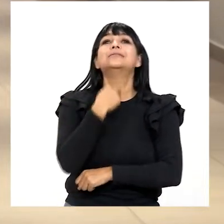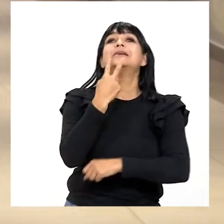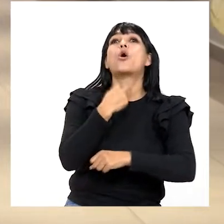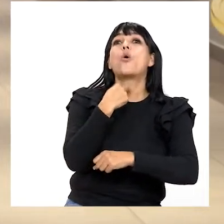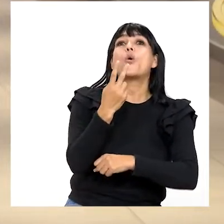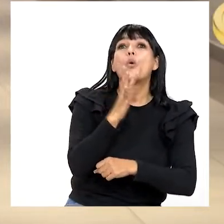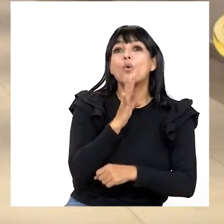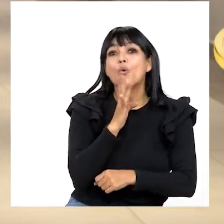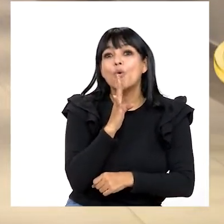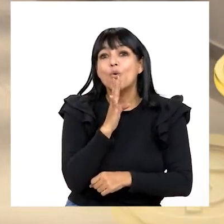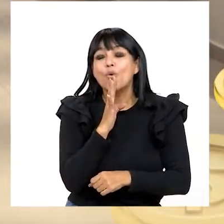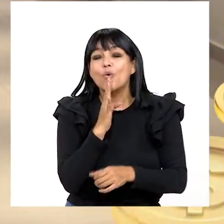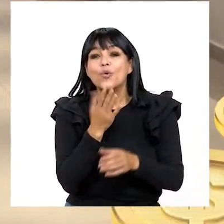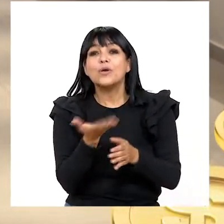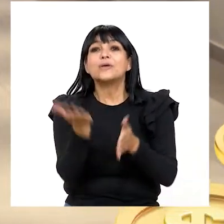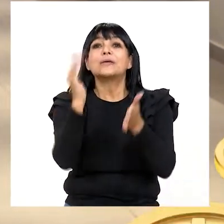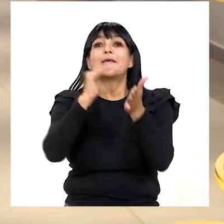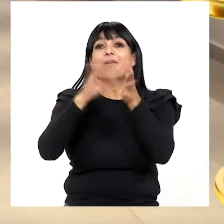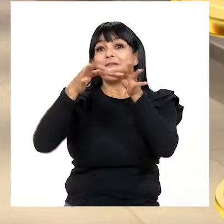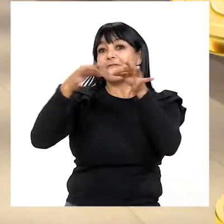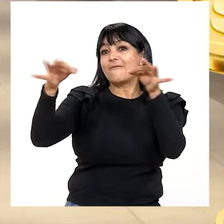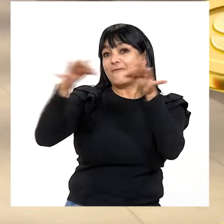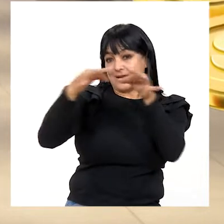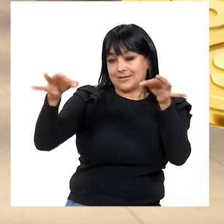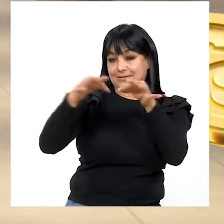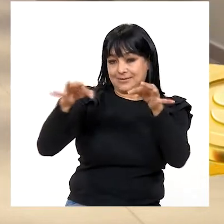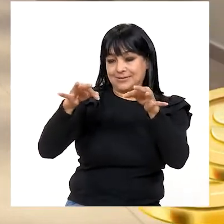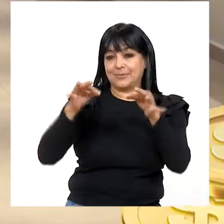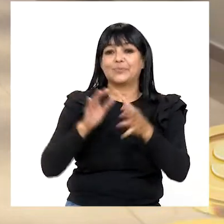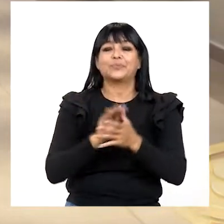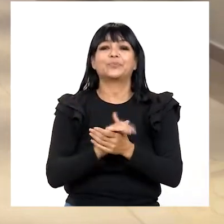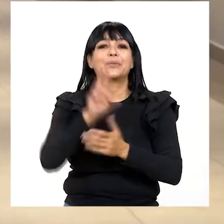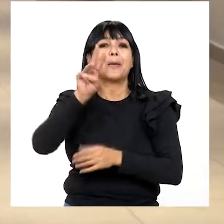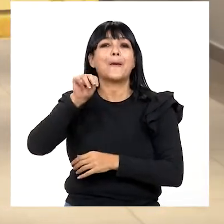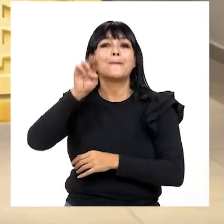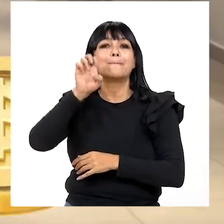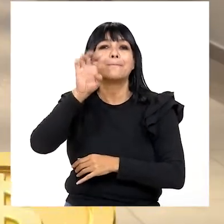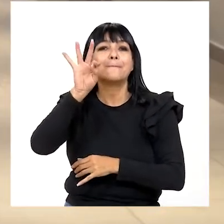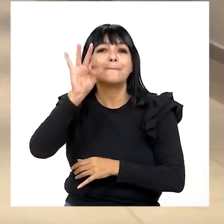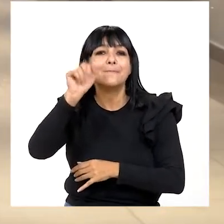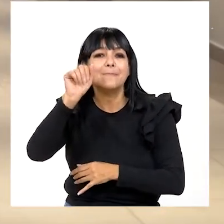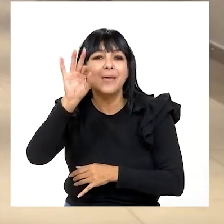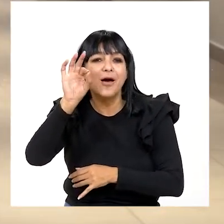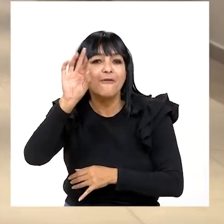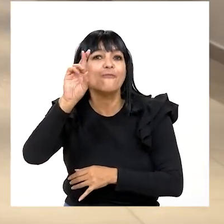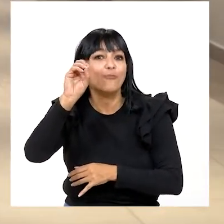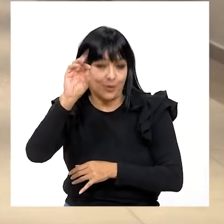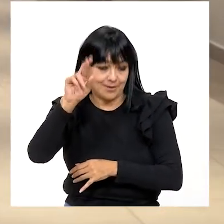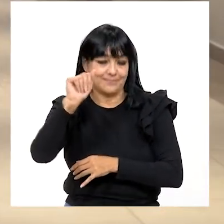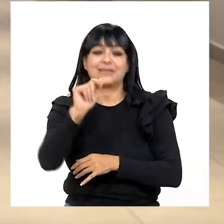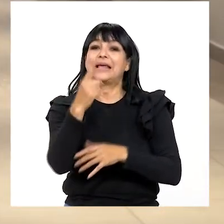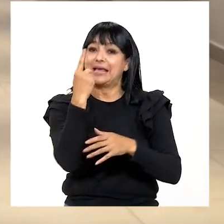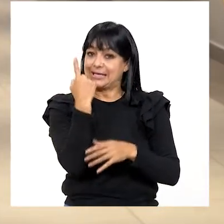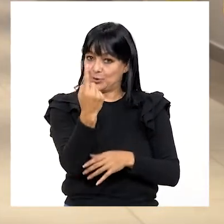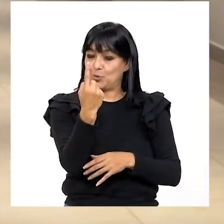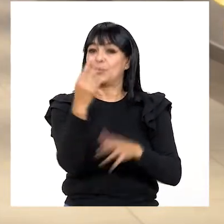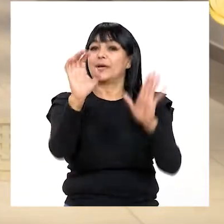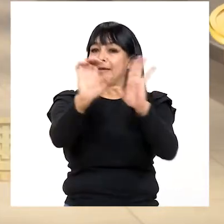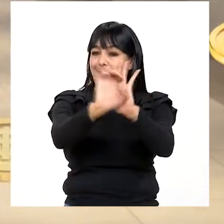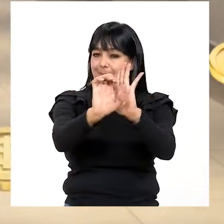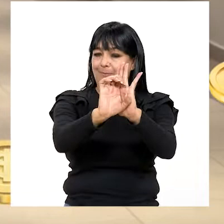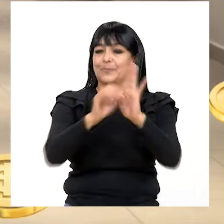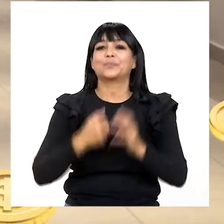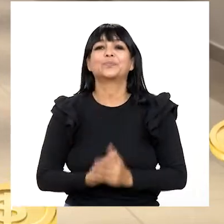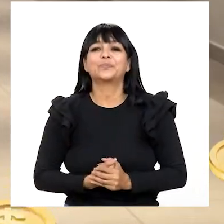entonación y repetición de frases entre otros La metáfora es una de estas